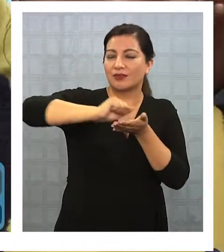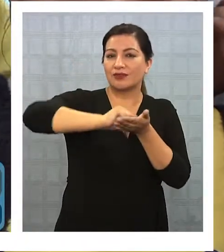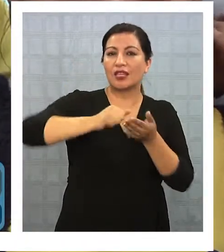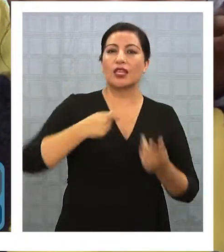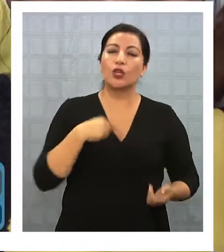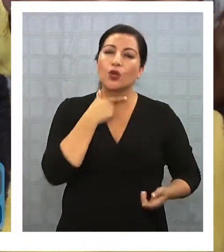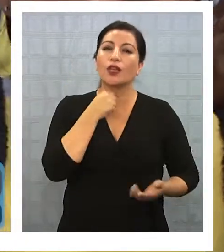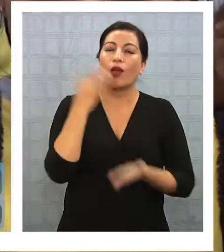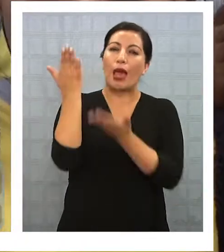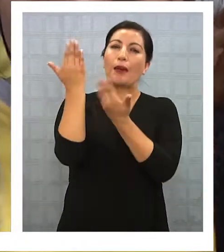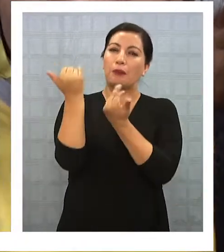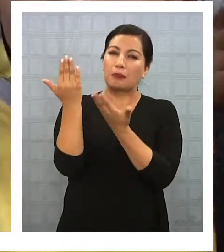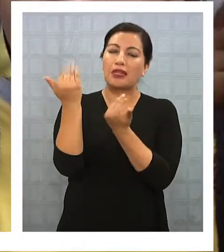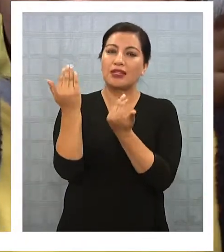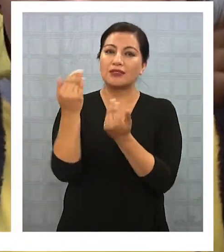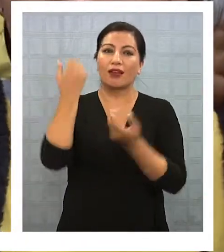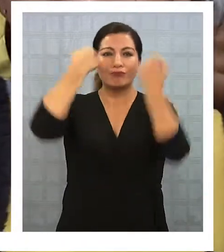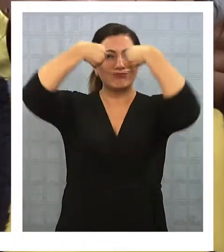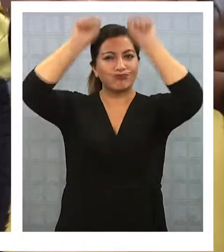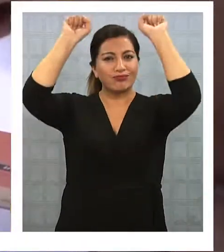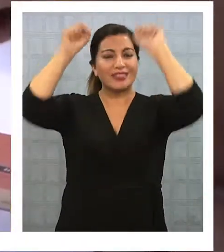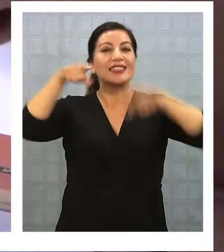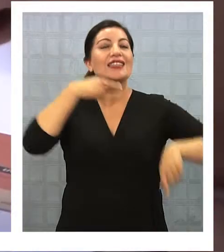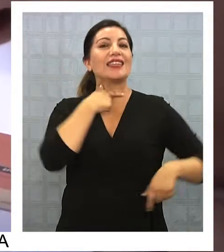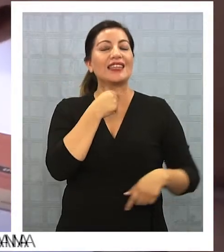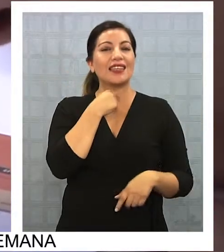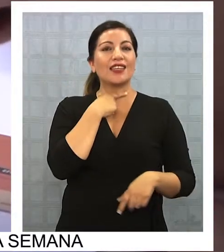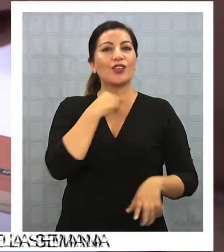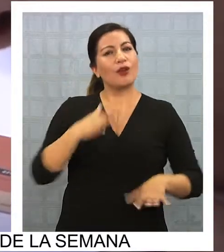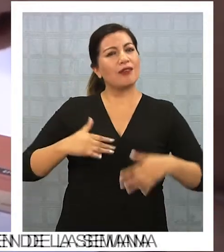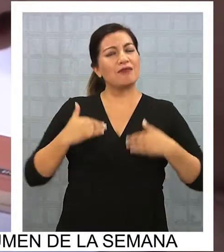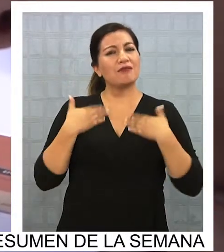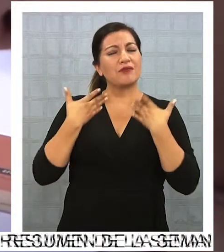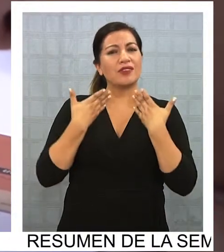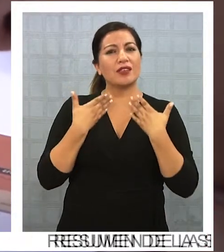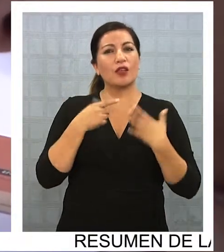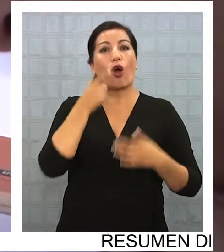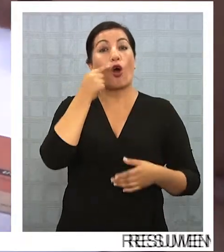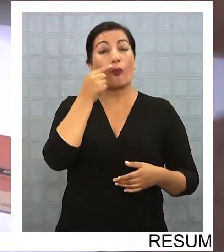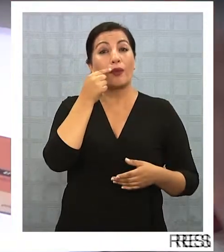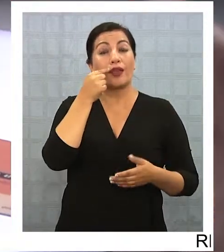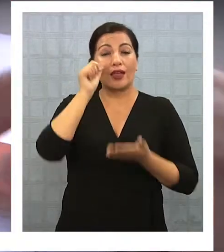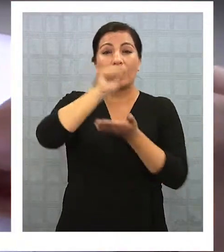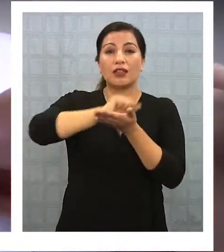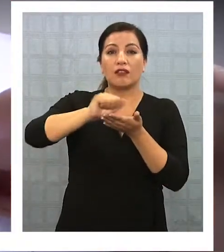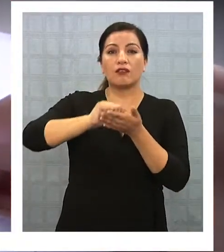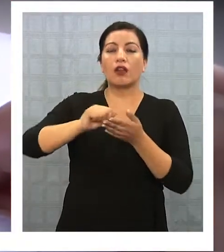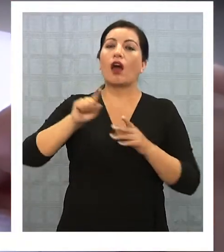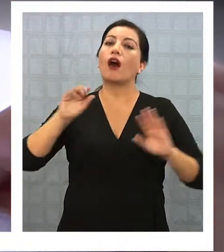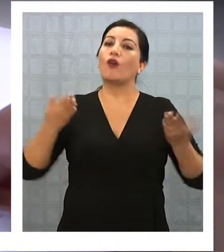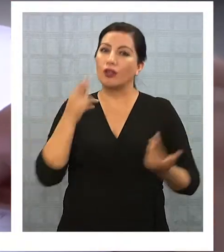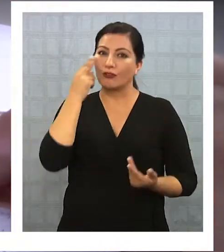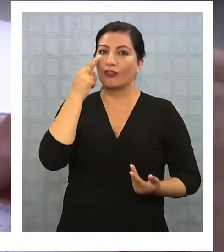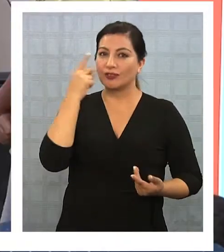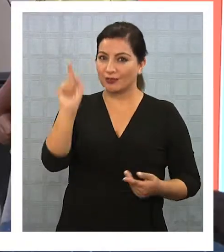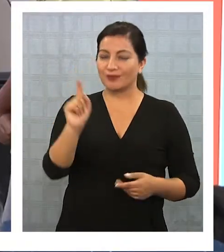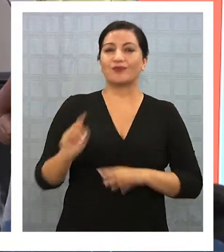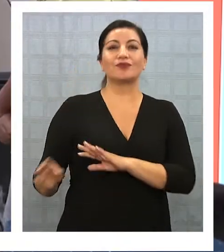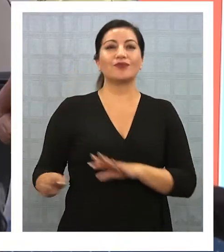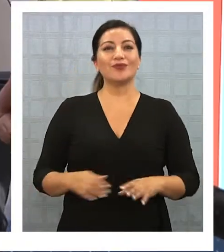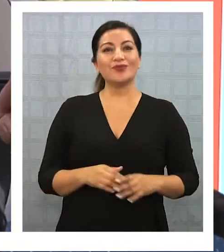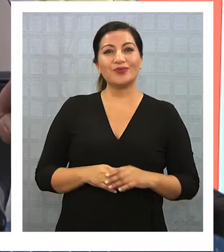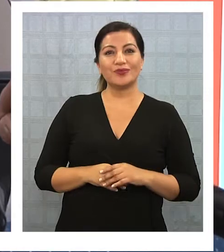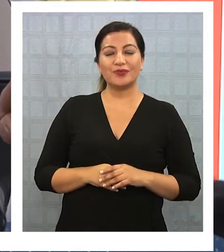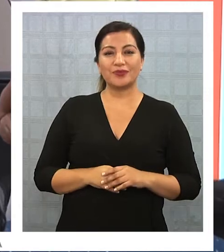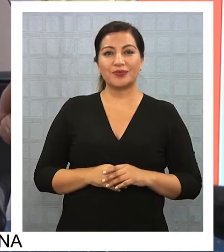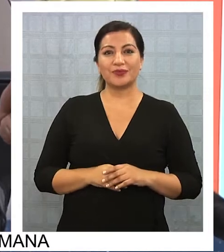tengo esperanza de ganar y me inspiré por el escritor que acaba de decir una